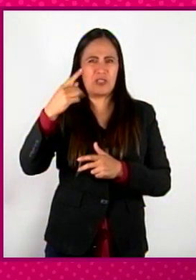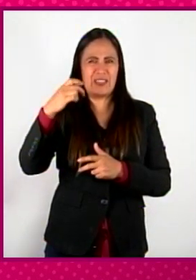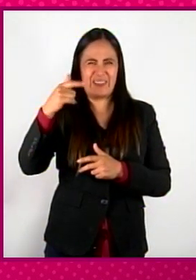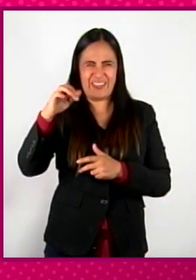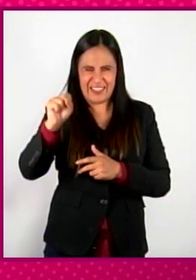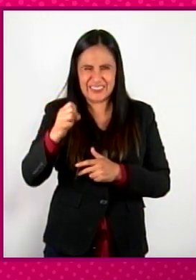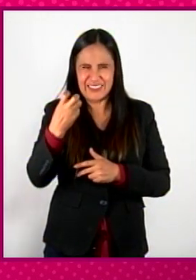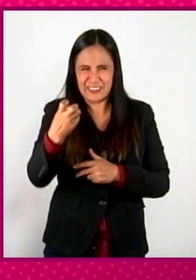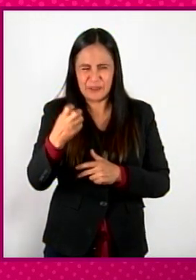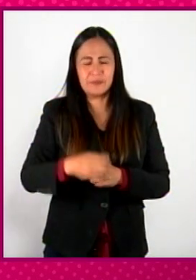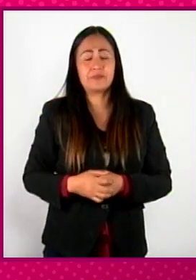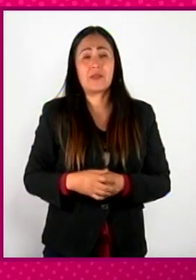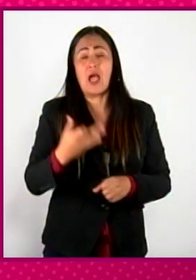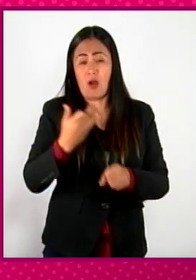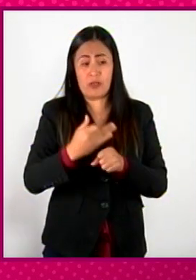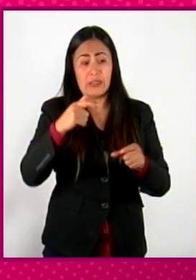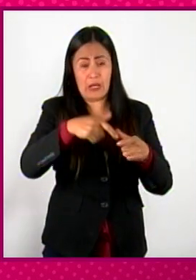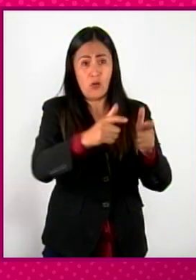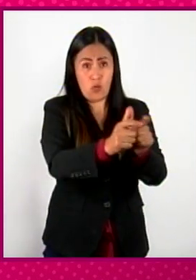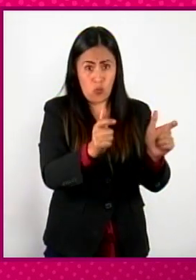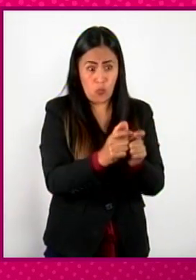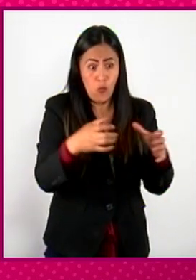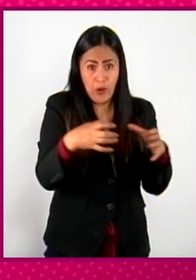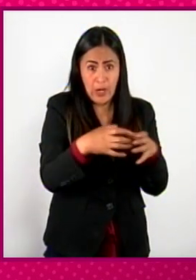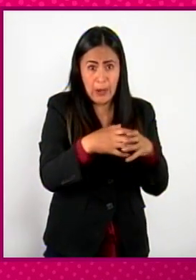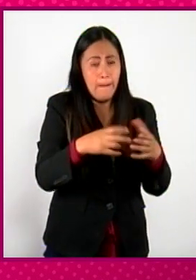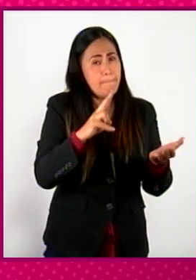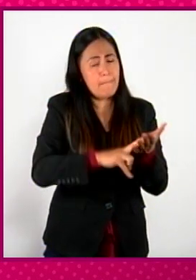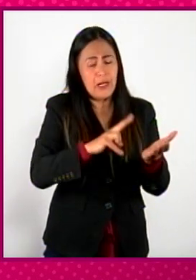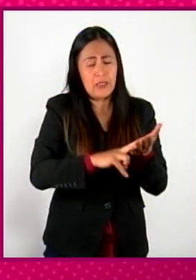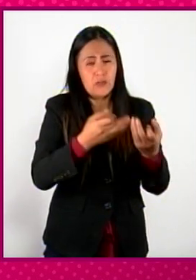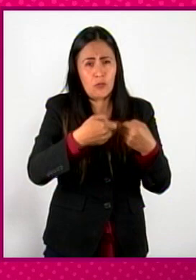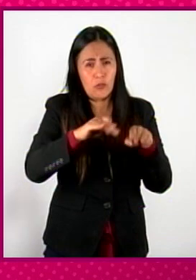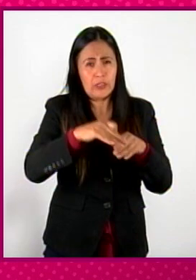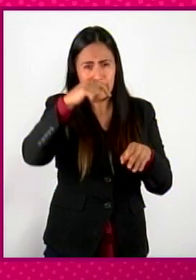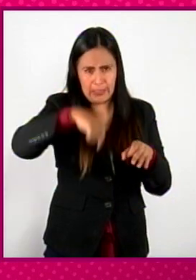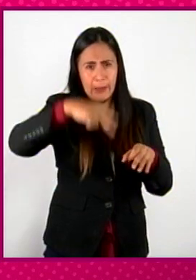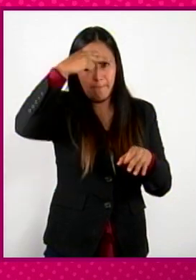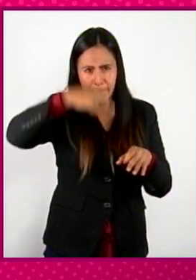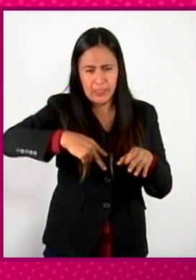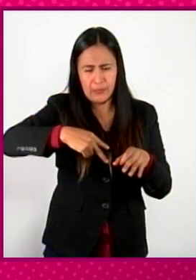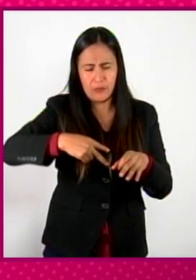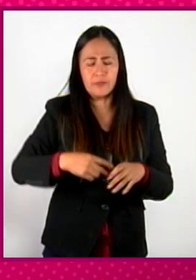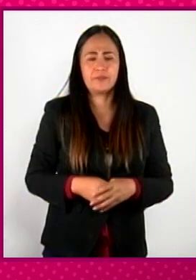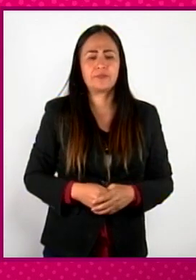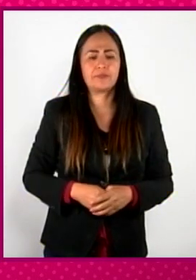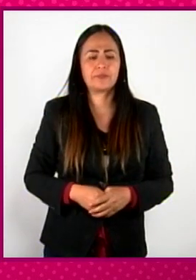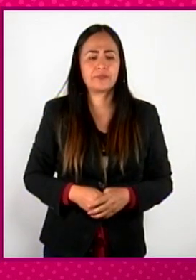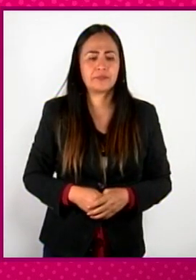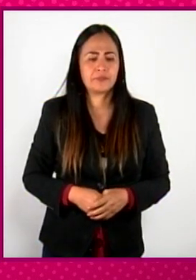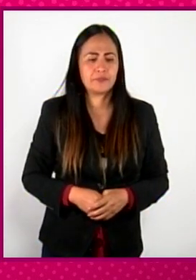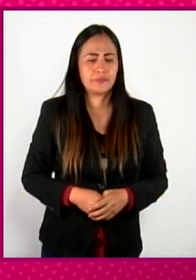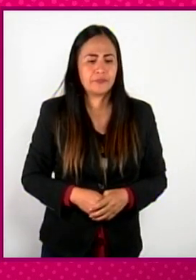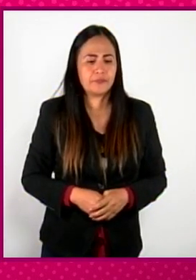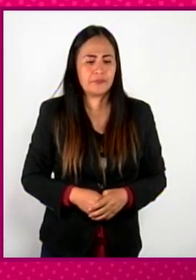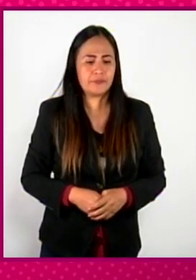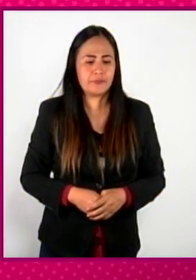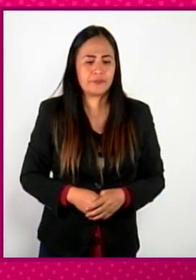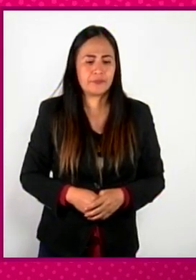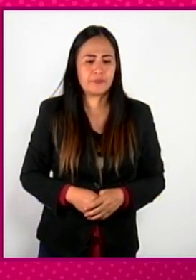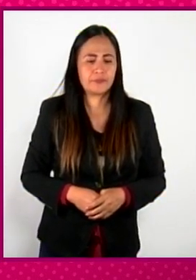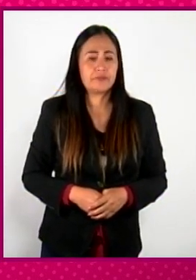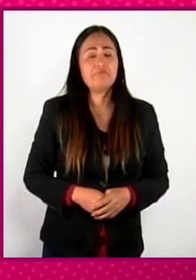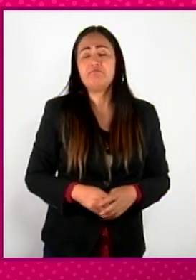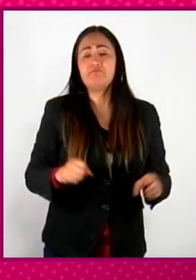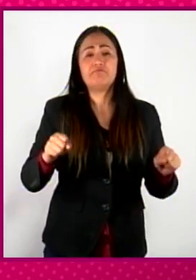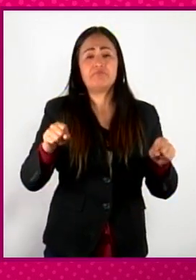importante en nuestra historia nacional hasta la fecha y parte, sobre todo, parte también de la riqueza cultural